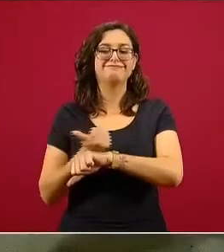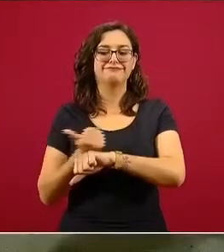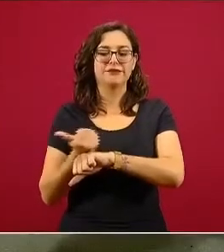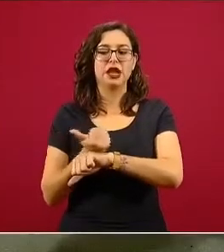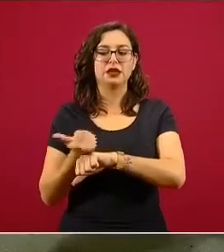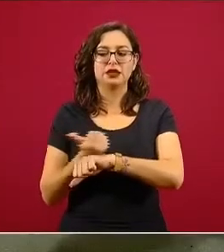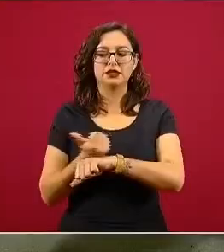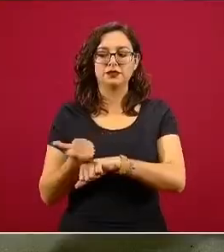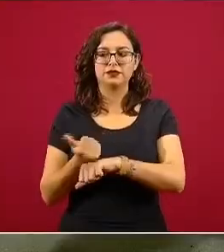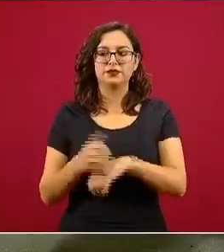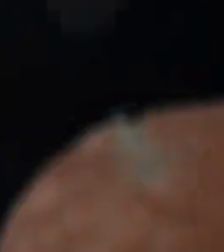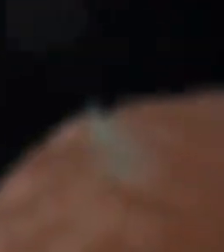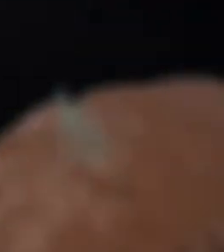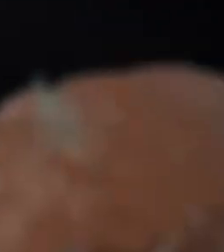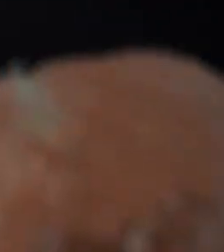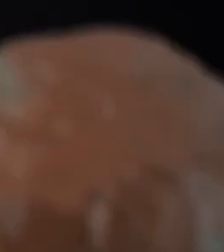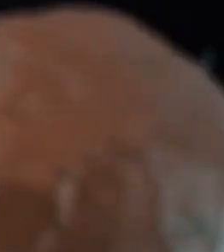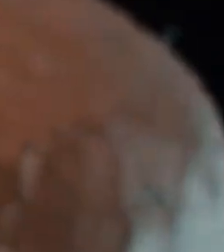semáforo.